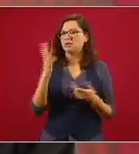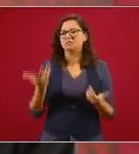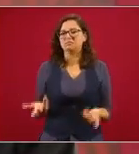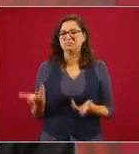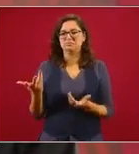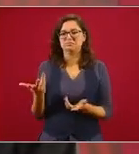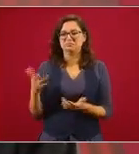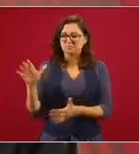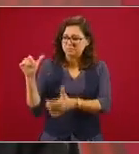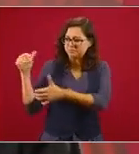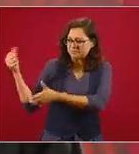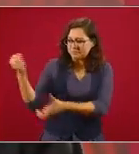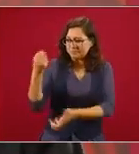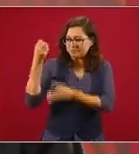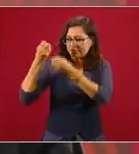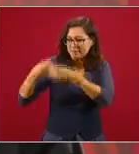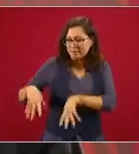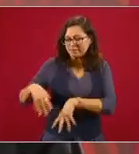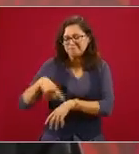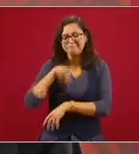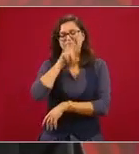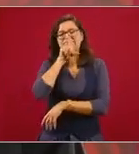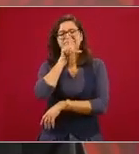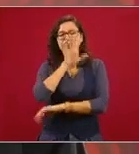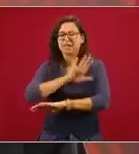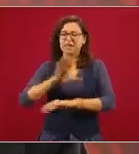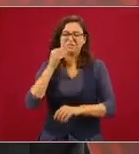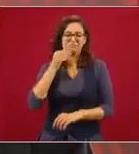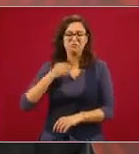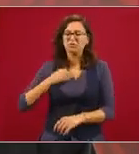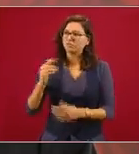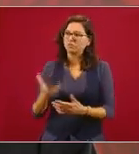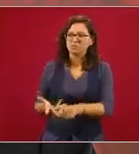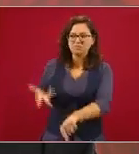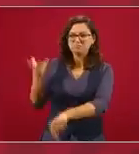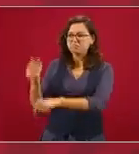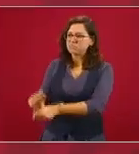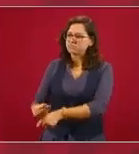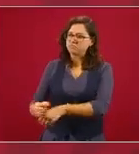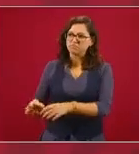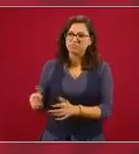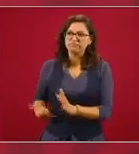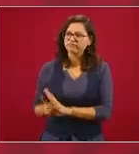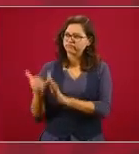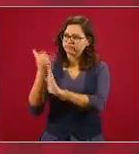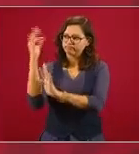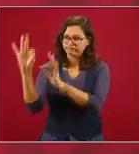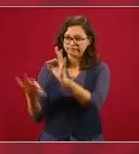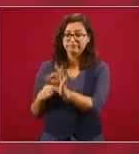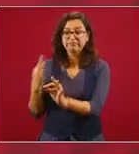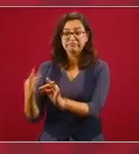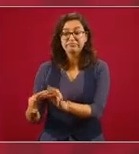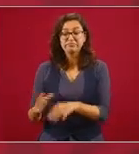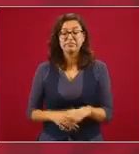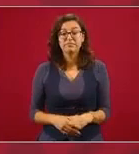Entonces por eso decidimos concluirla. También es muy importante que no se olvide porque